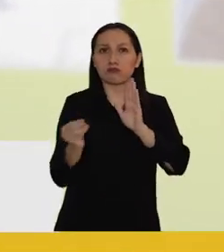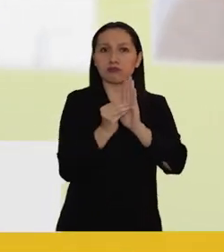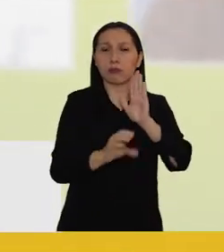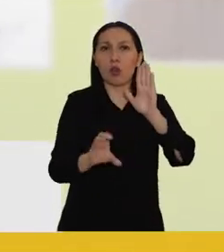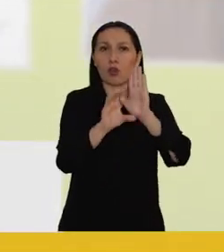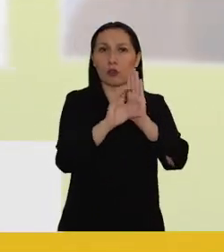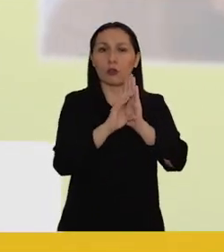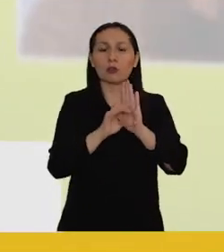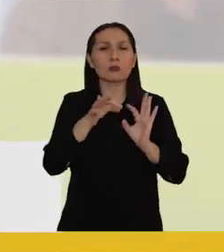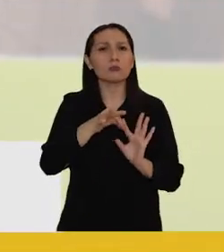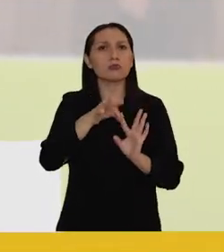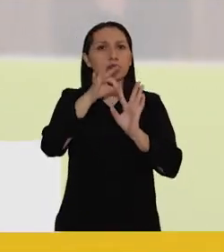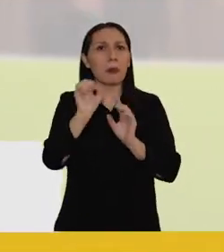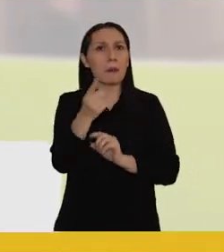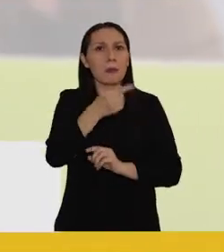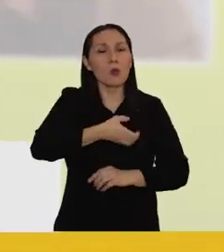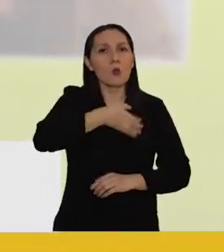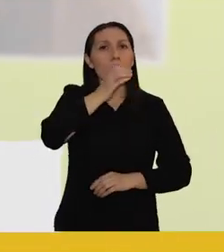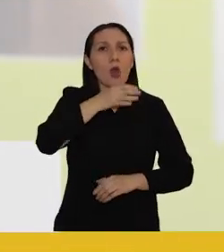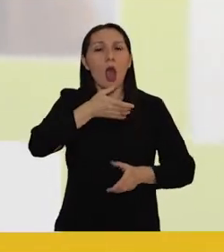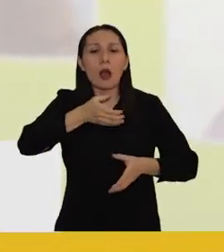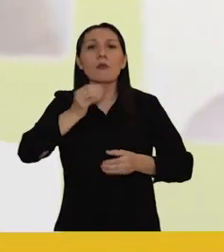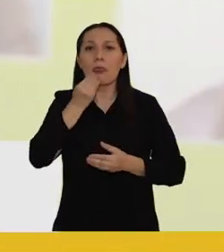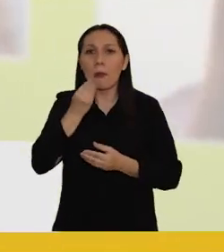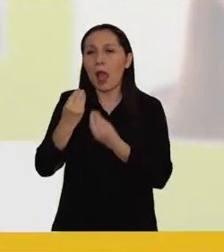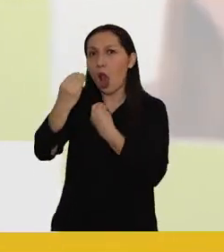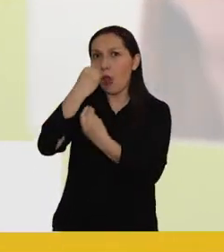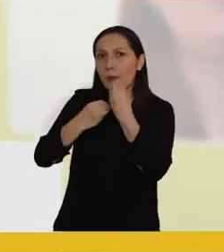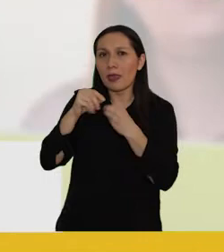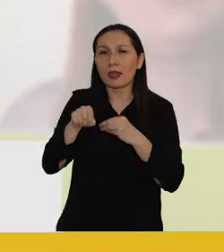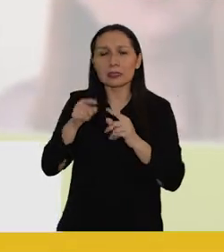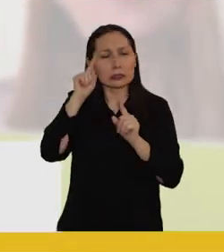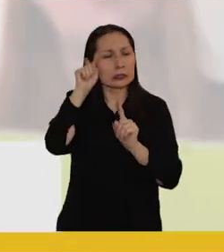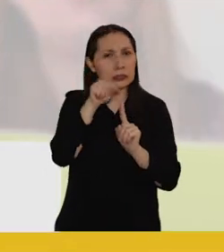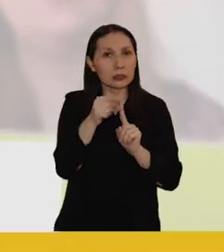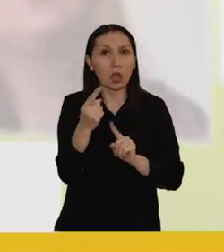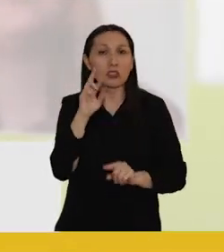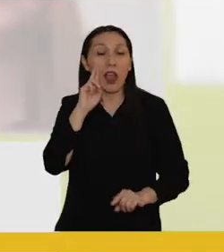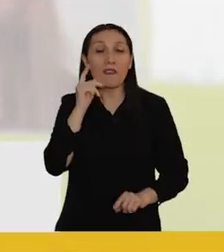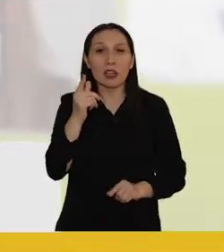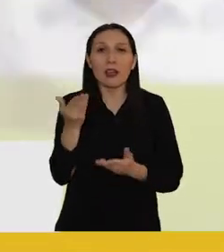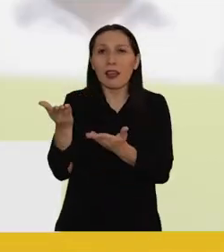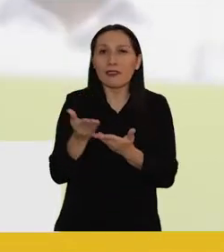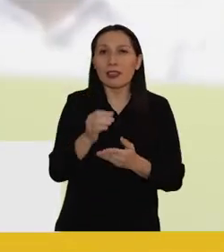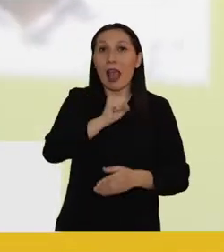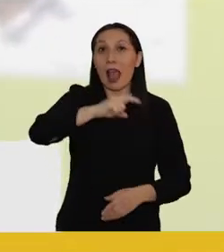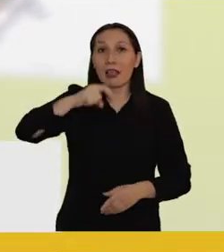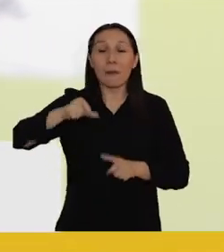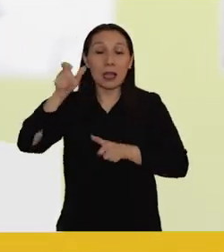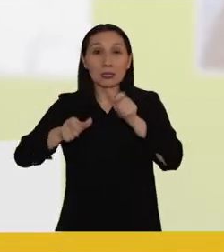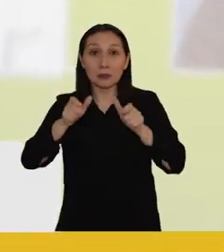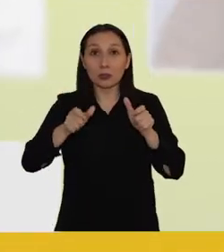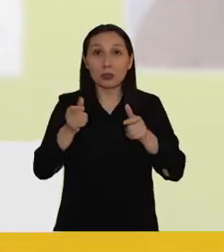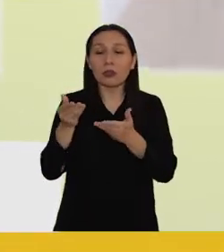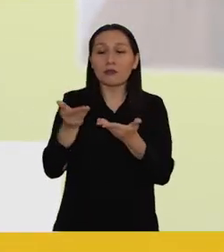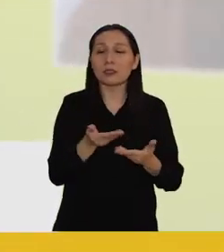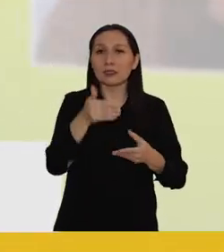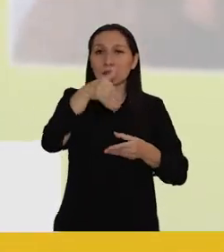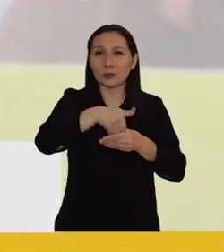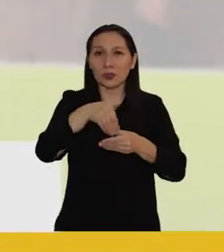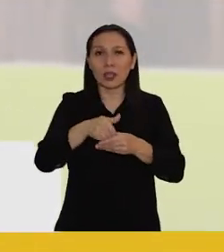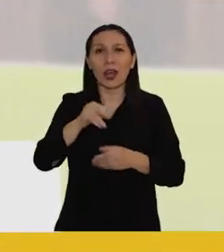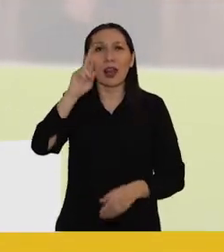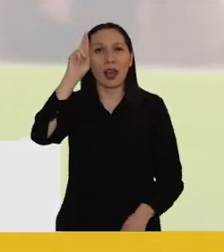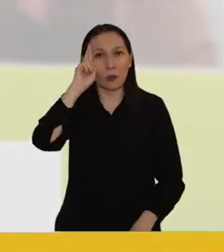para que el derecho al agua sea un derecho constitucional en la cual se prioriza el consumo humano y la alimentación. Invito a todos los atacameños y atacameñas